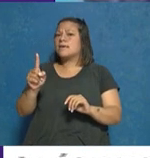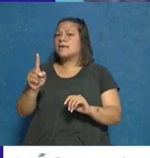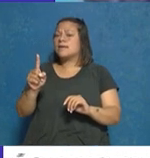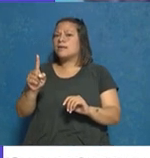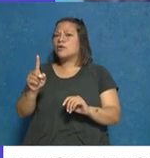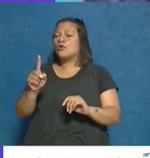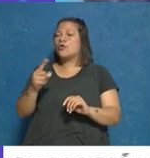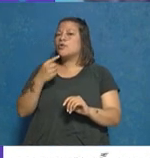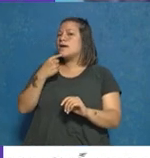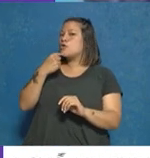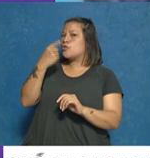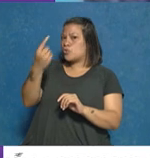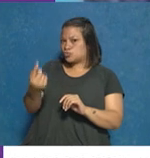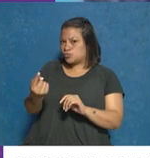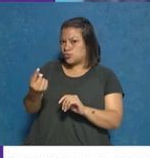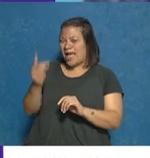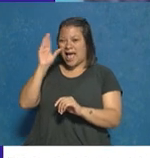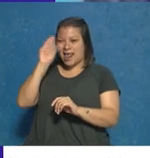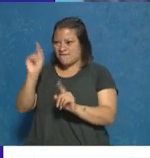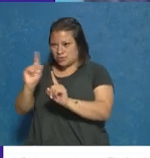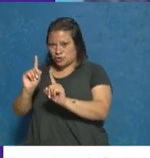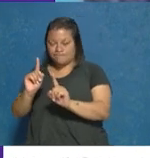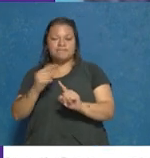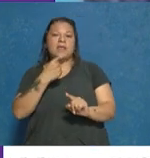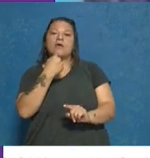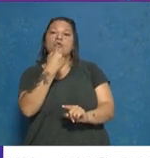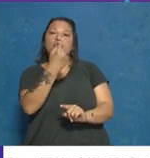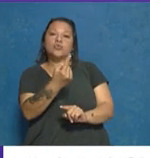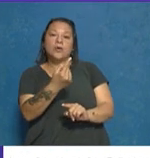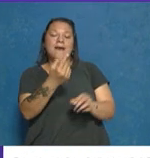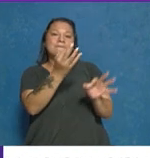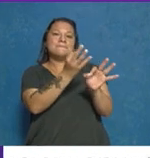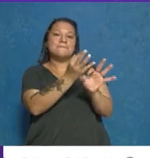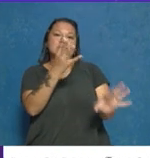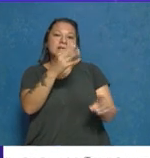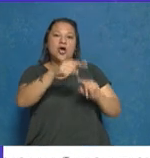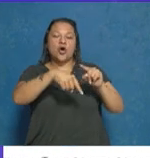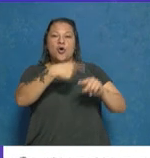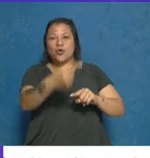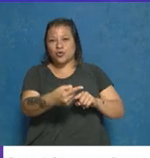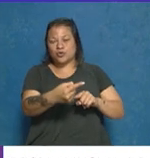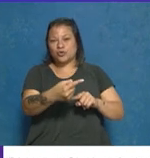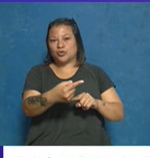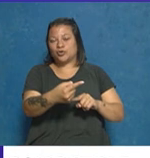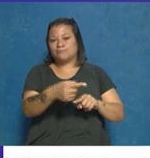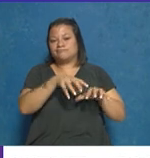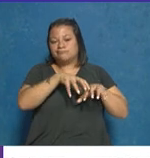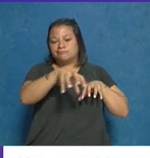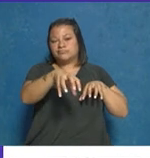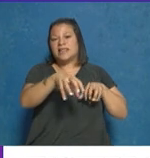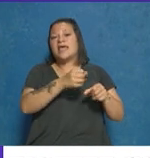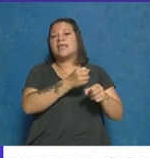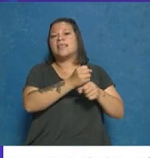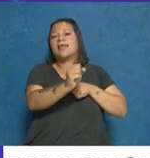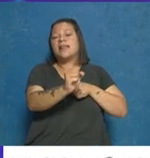una consulta que se hace, no ya a la defensa, sino concretamente a otros especialistas en la parte principalmente de delitos